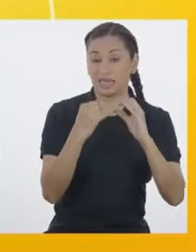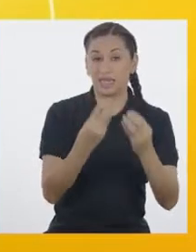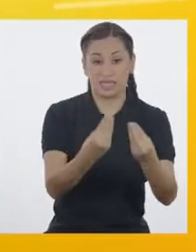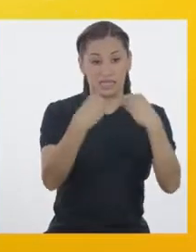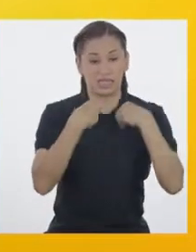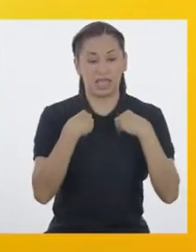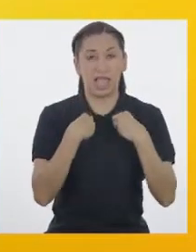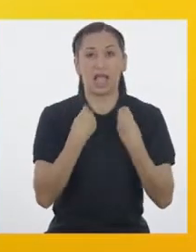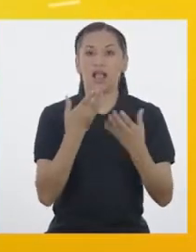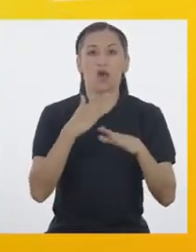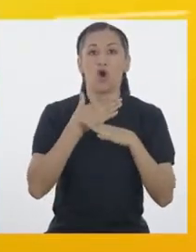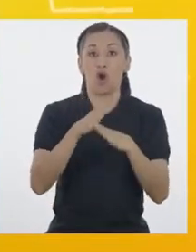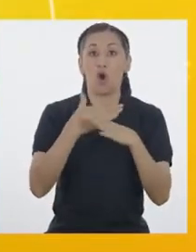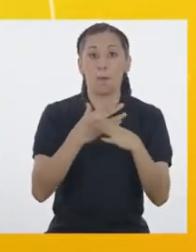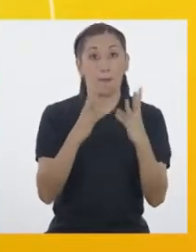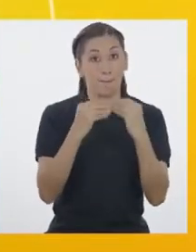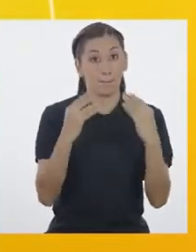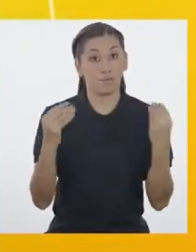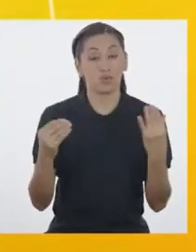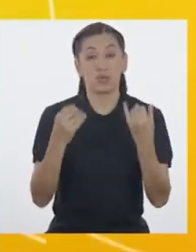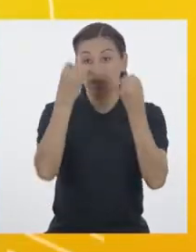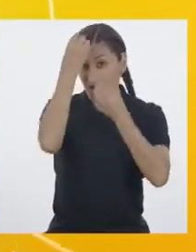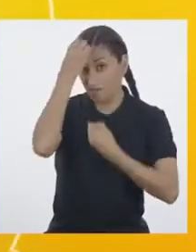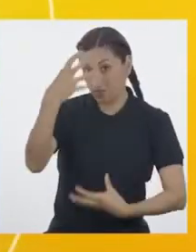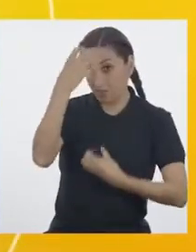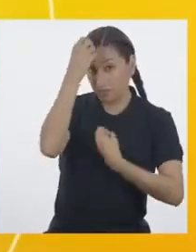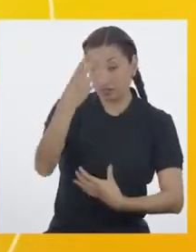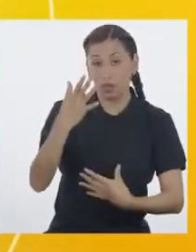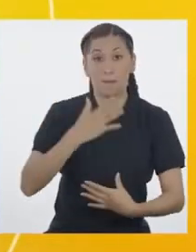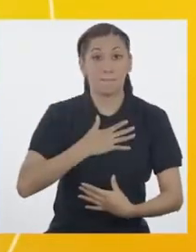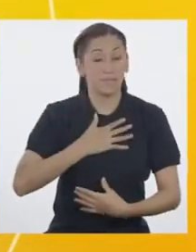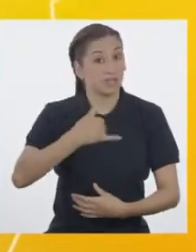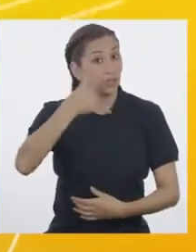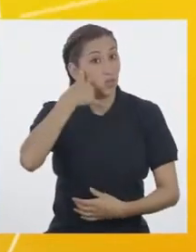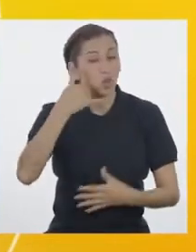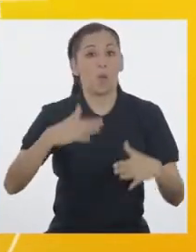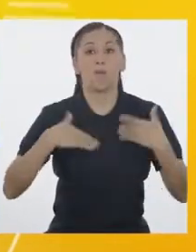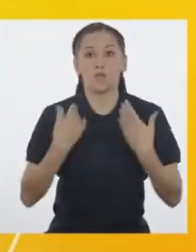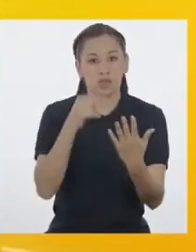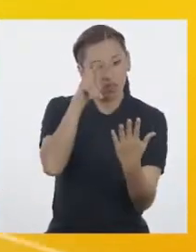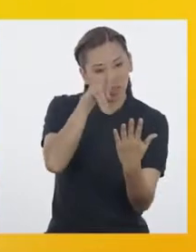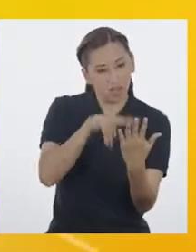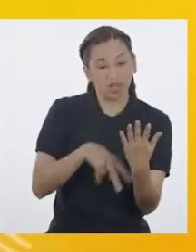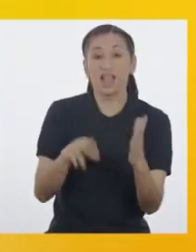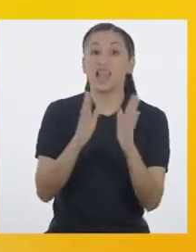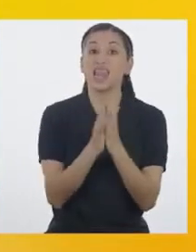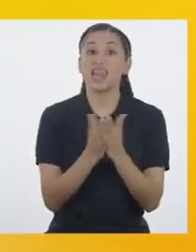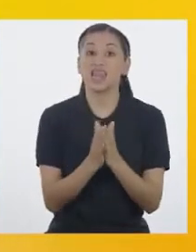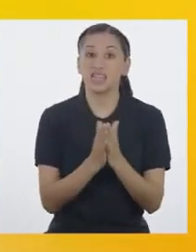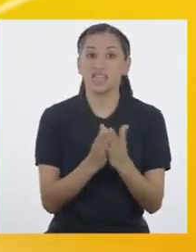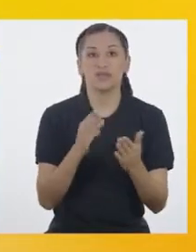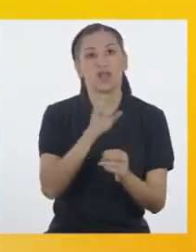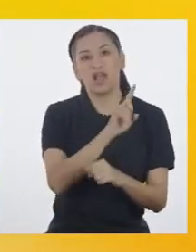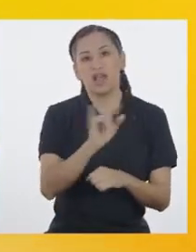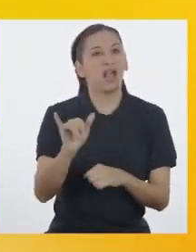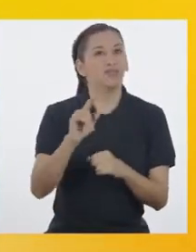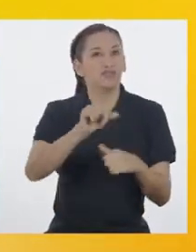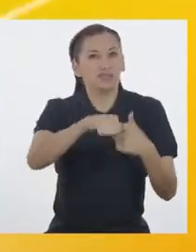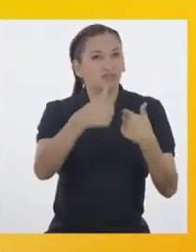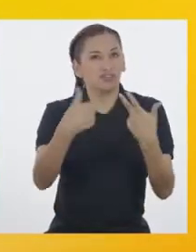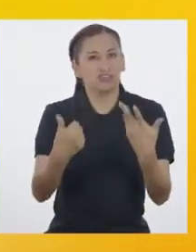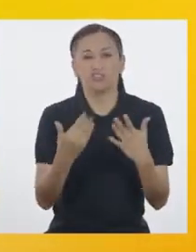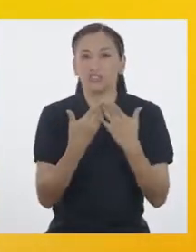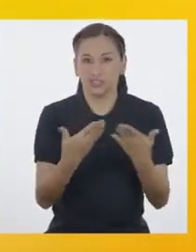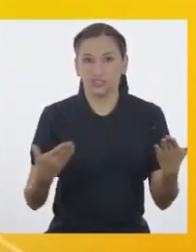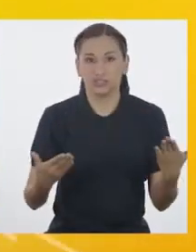compartir mucha información Desde mi celular puedo revisar libros y páginas web y